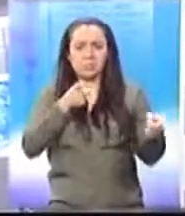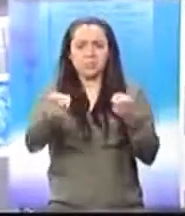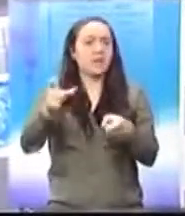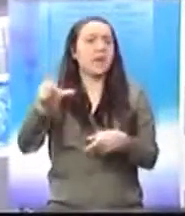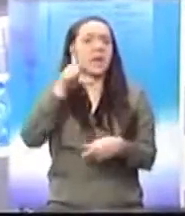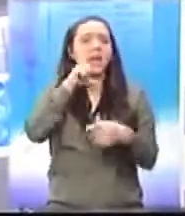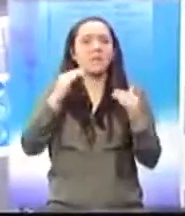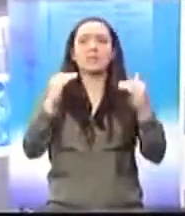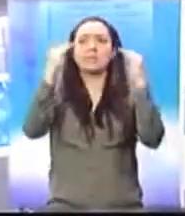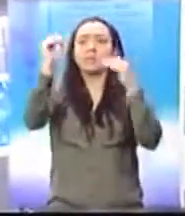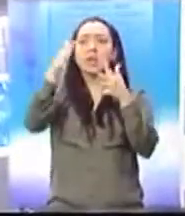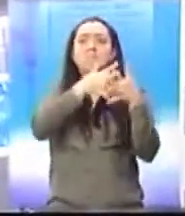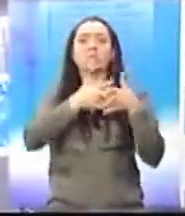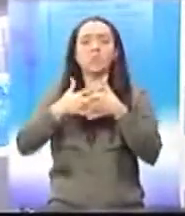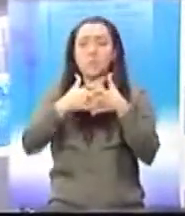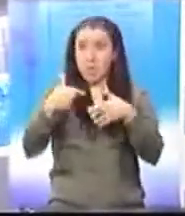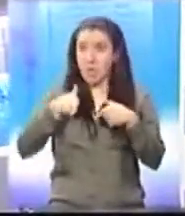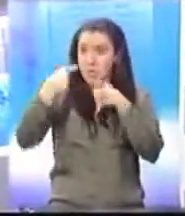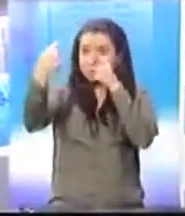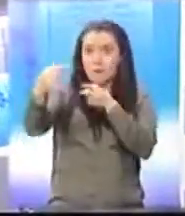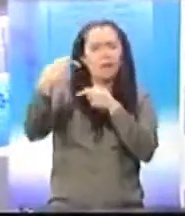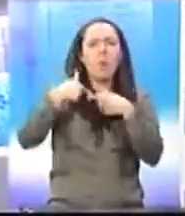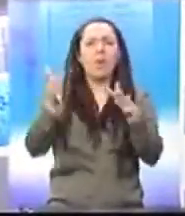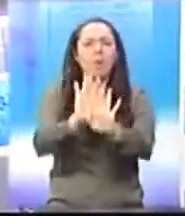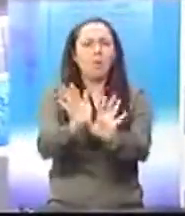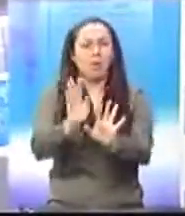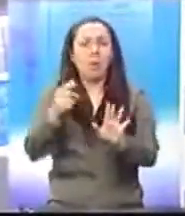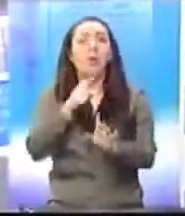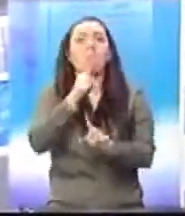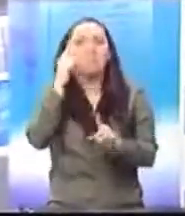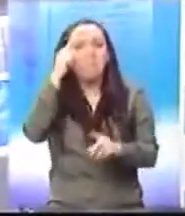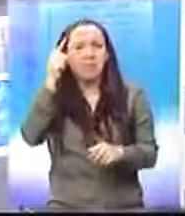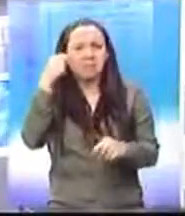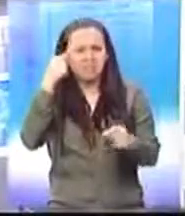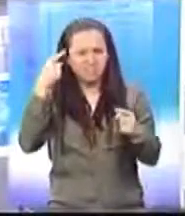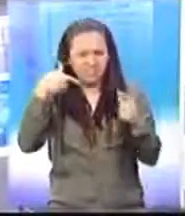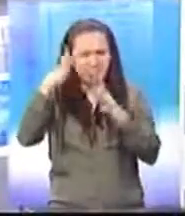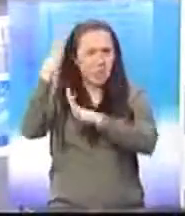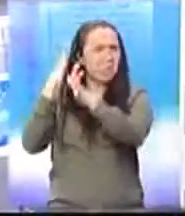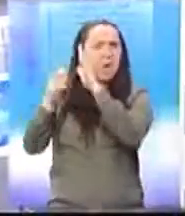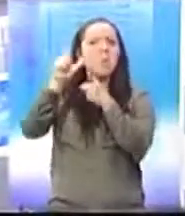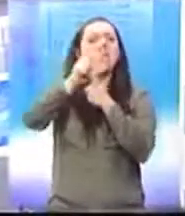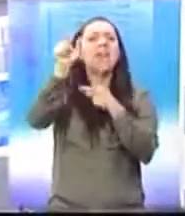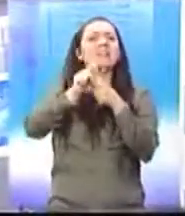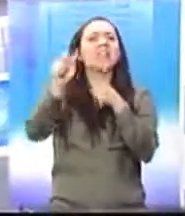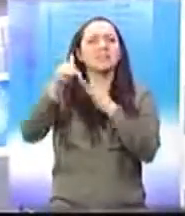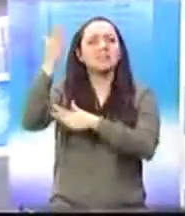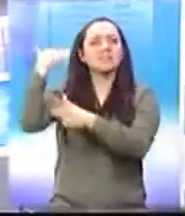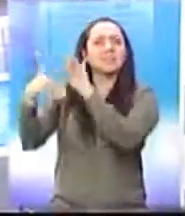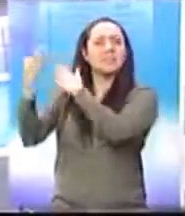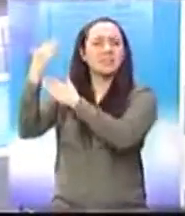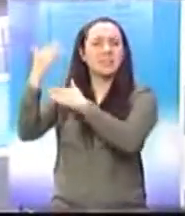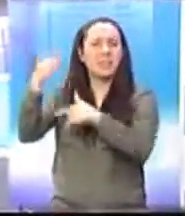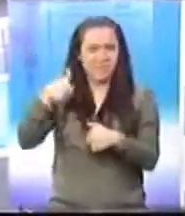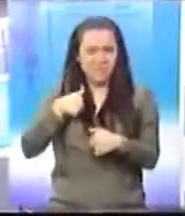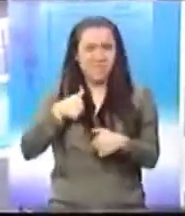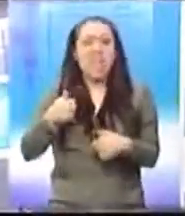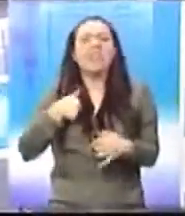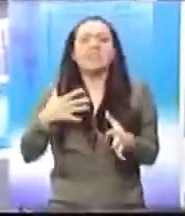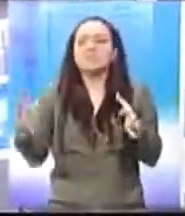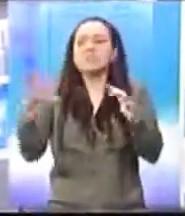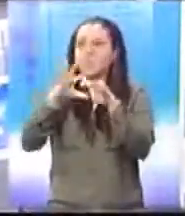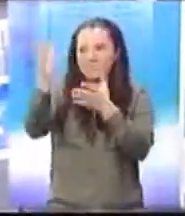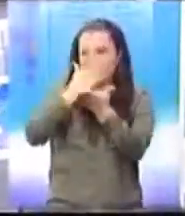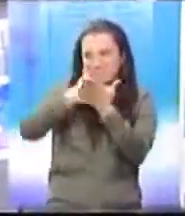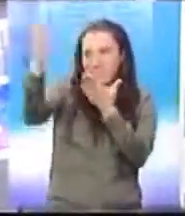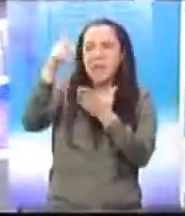frustración se hace presente y nos domina. Pero si tan solo hace unos meses atrás se hablaba de que no se quería